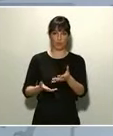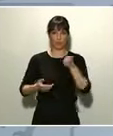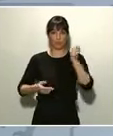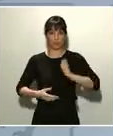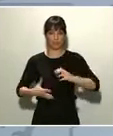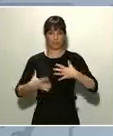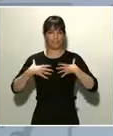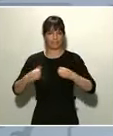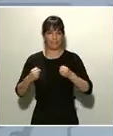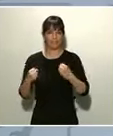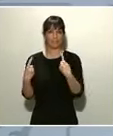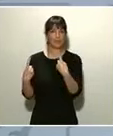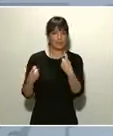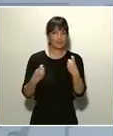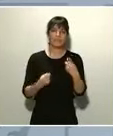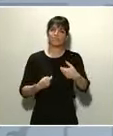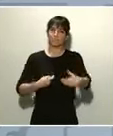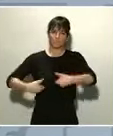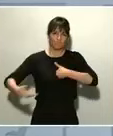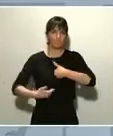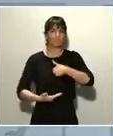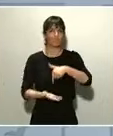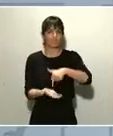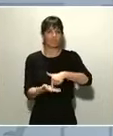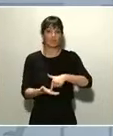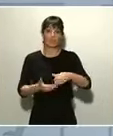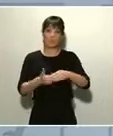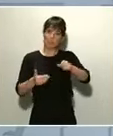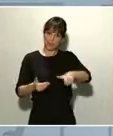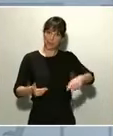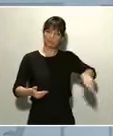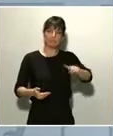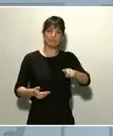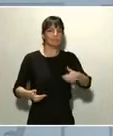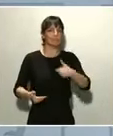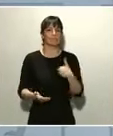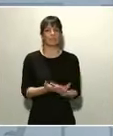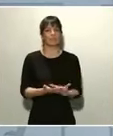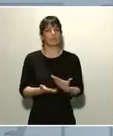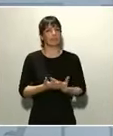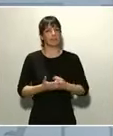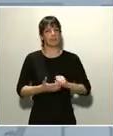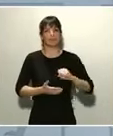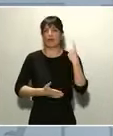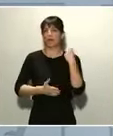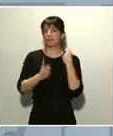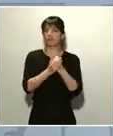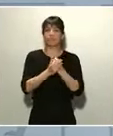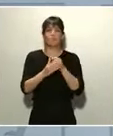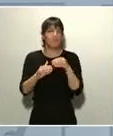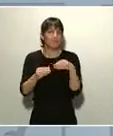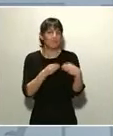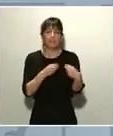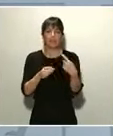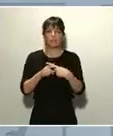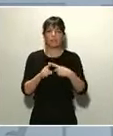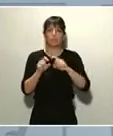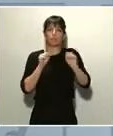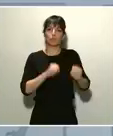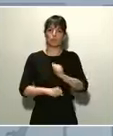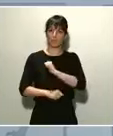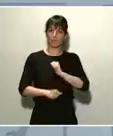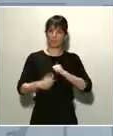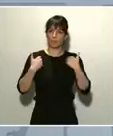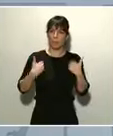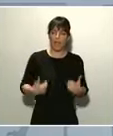necesitan, que demandan, y también los pacientes, las mayores garantías, el mayor material de EPIs y de, en fin,